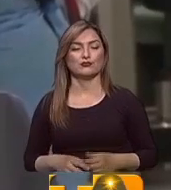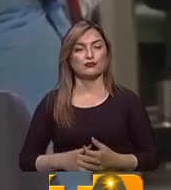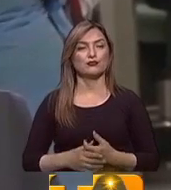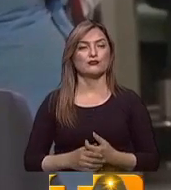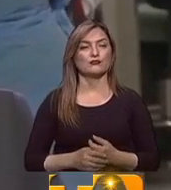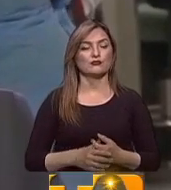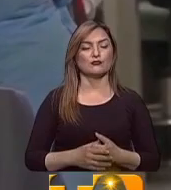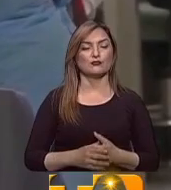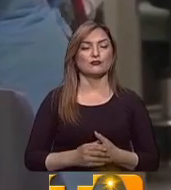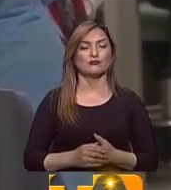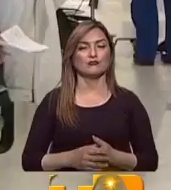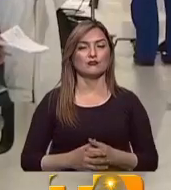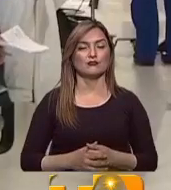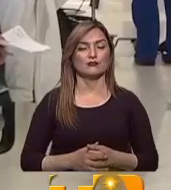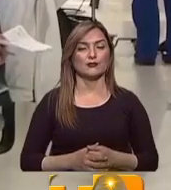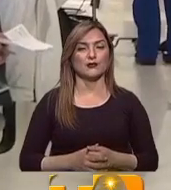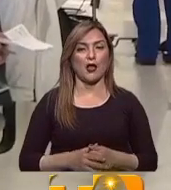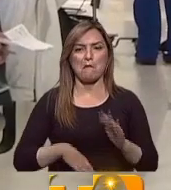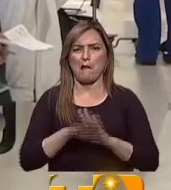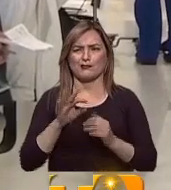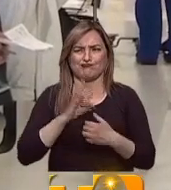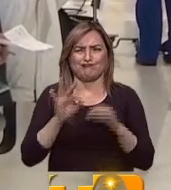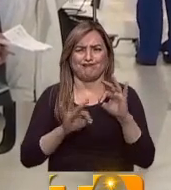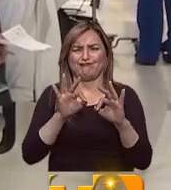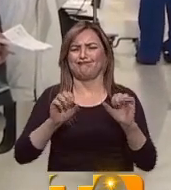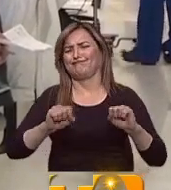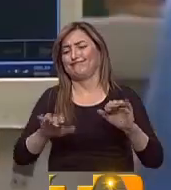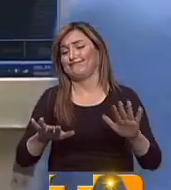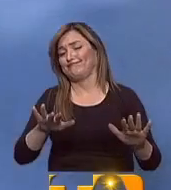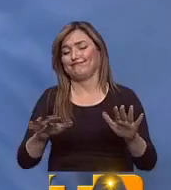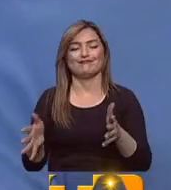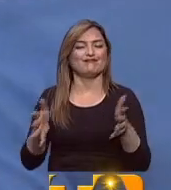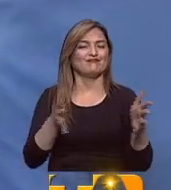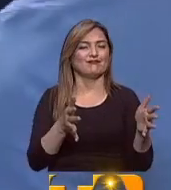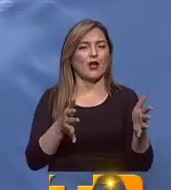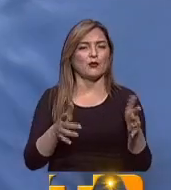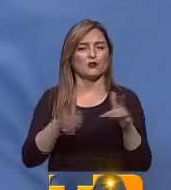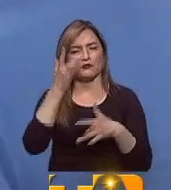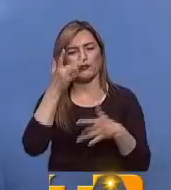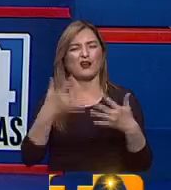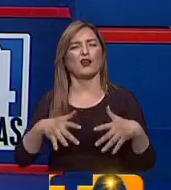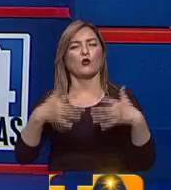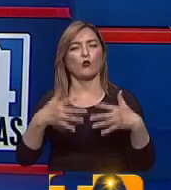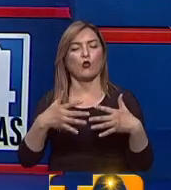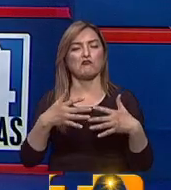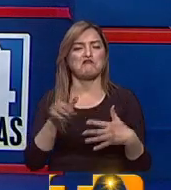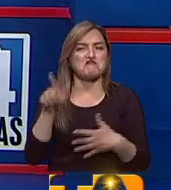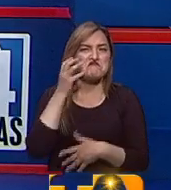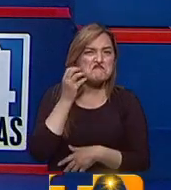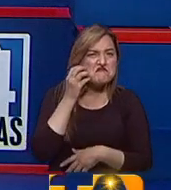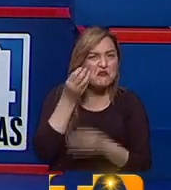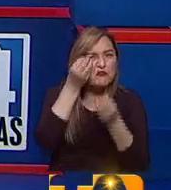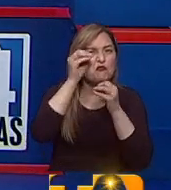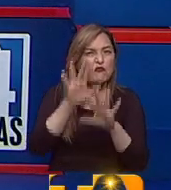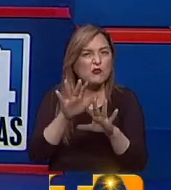resultaría ser aparentemente más transmisible. En relación al pronóstico, qué tan graves son los casos, hay información anecdótica que dice que podría